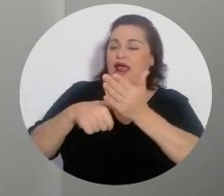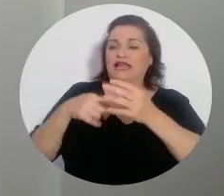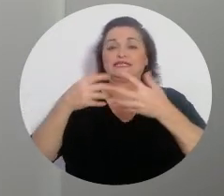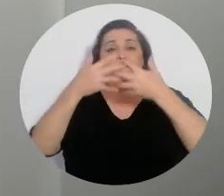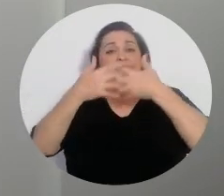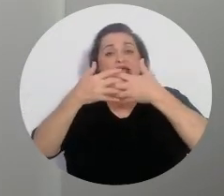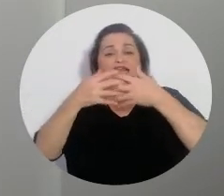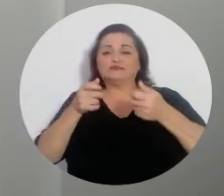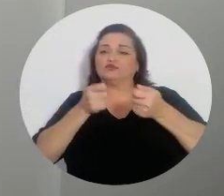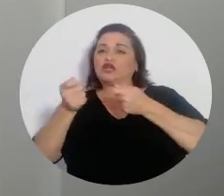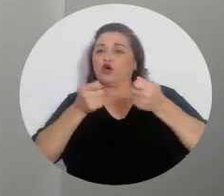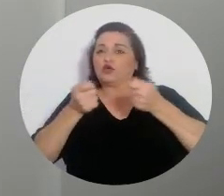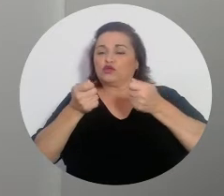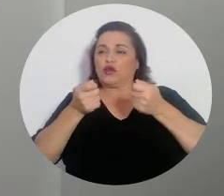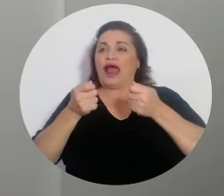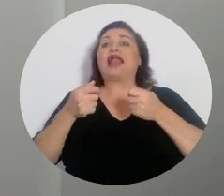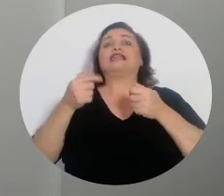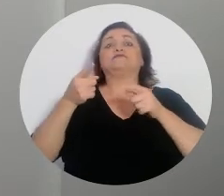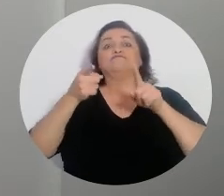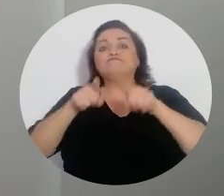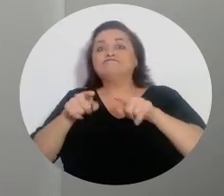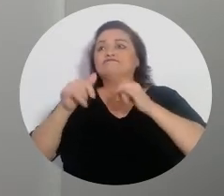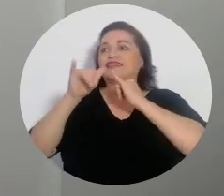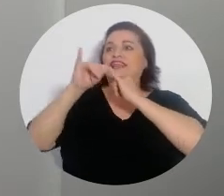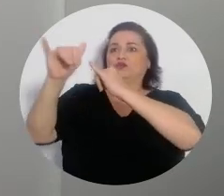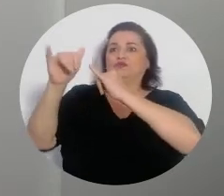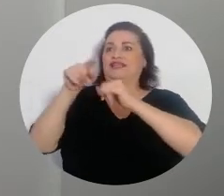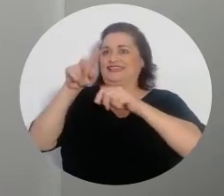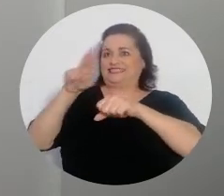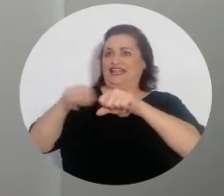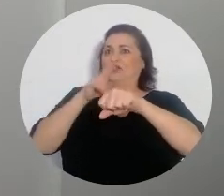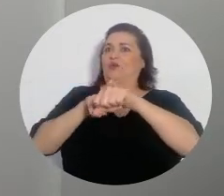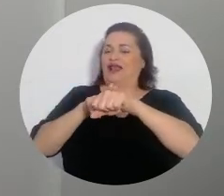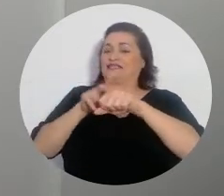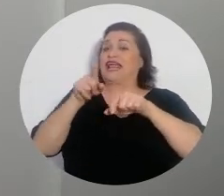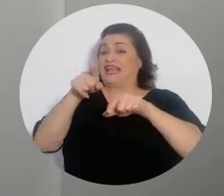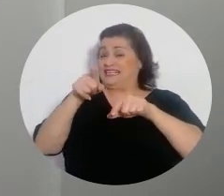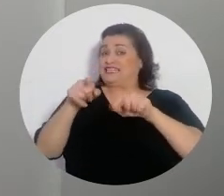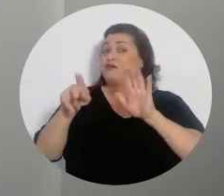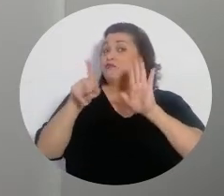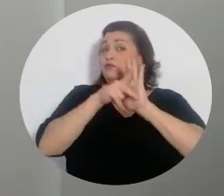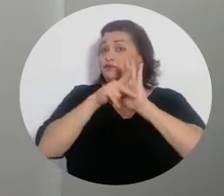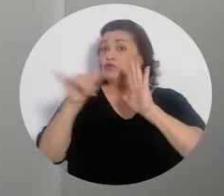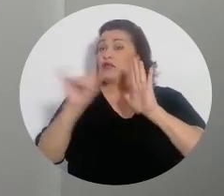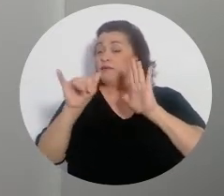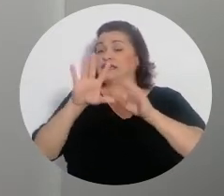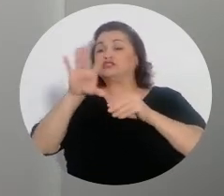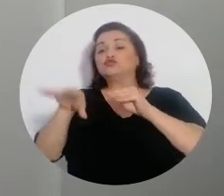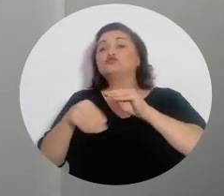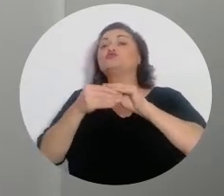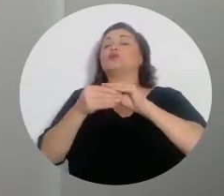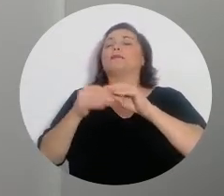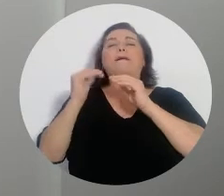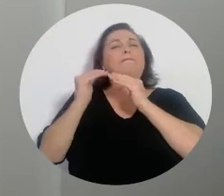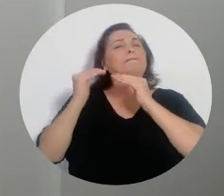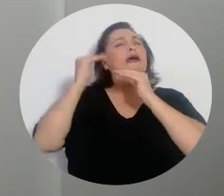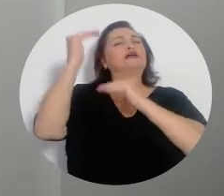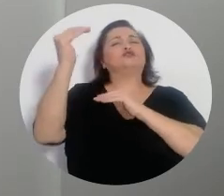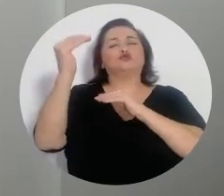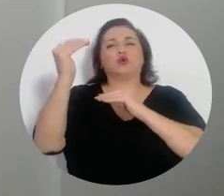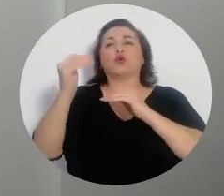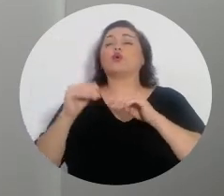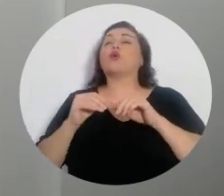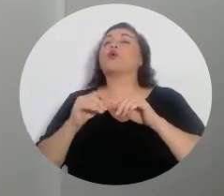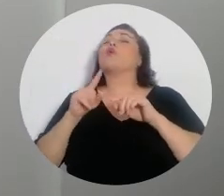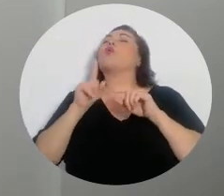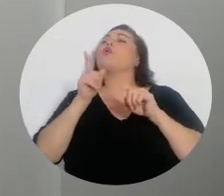mecanismos de control que suponen las denuncias de esta naturaleza. Pero a esa restricción también se le suma una de mayor intensidad